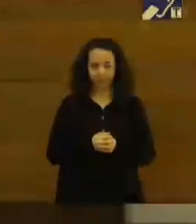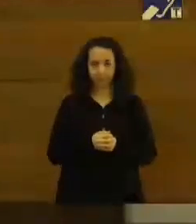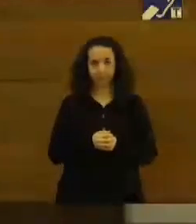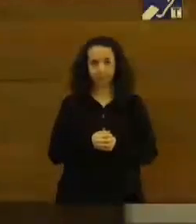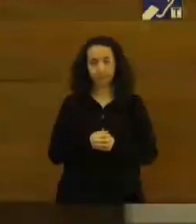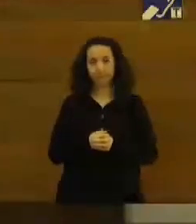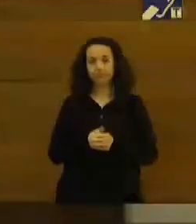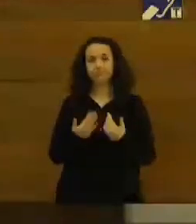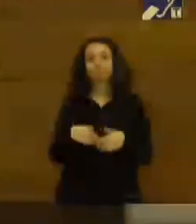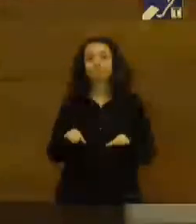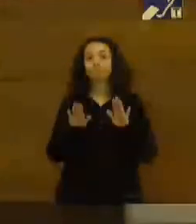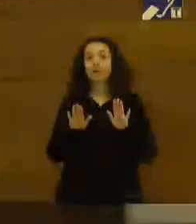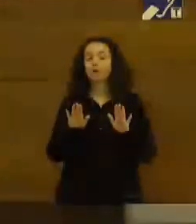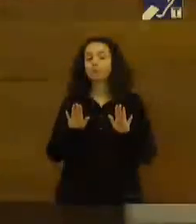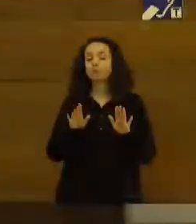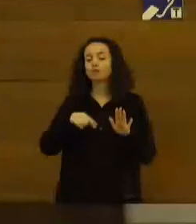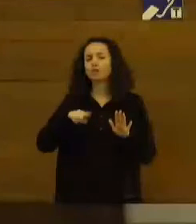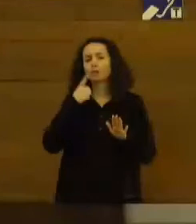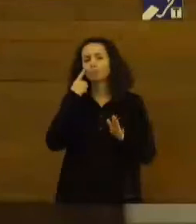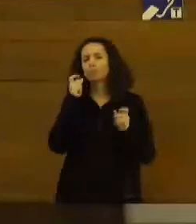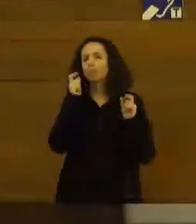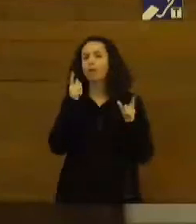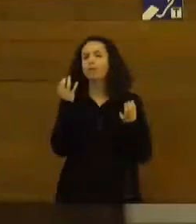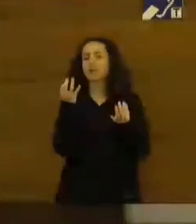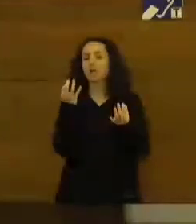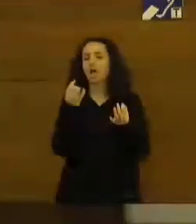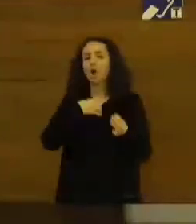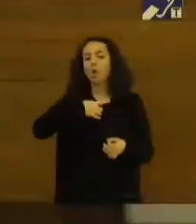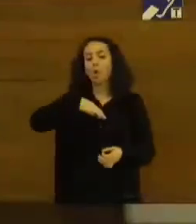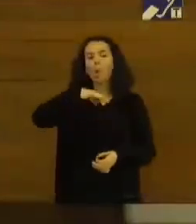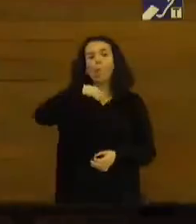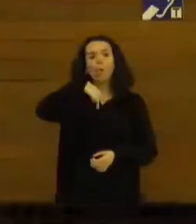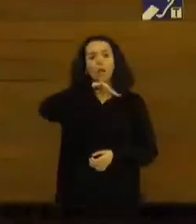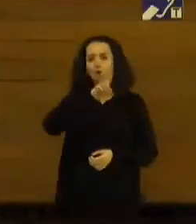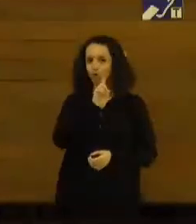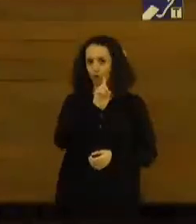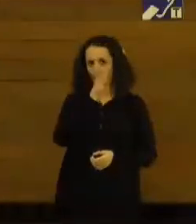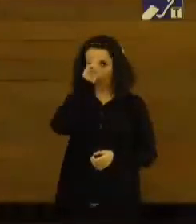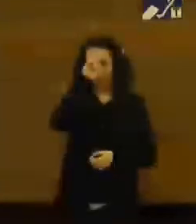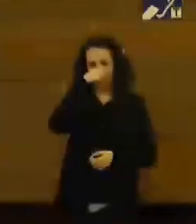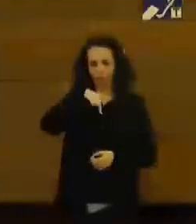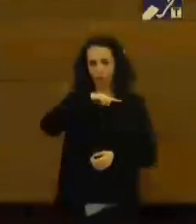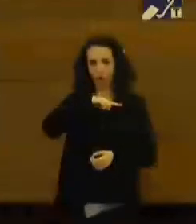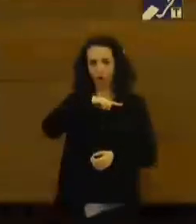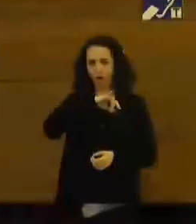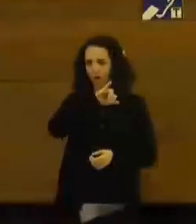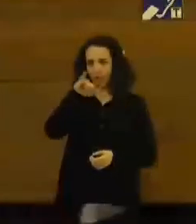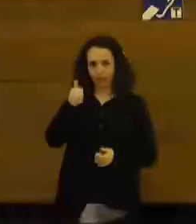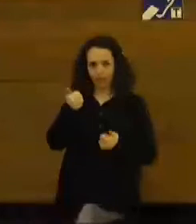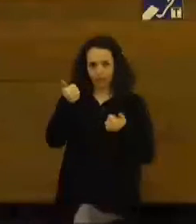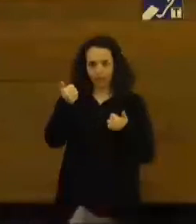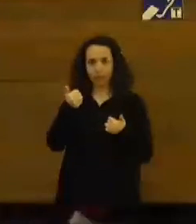Sin embargo, hemos podido comprobar que no somos los únicos en absoluto que estamos preocupados por los impactos sociales